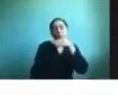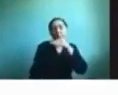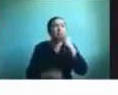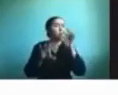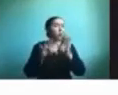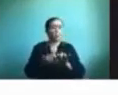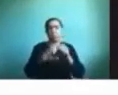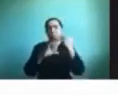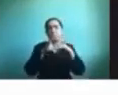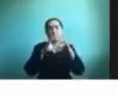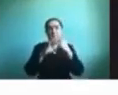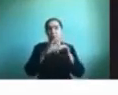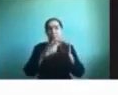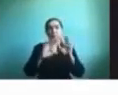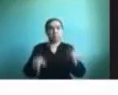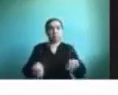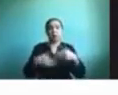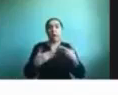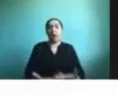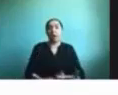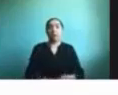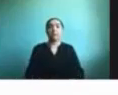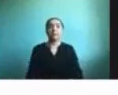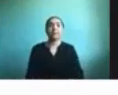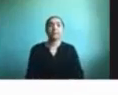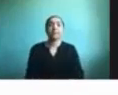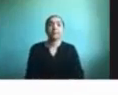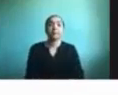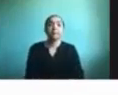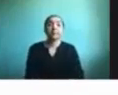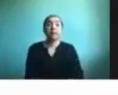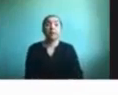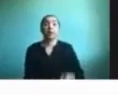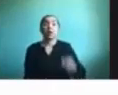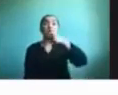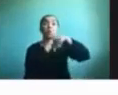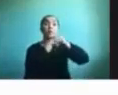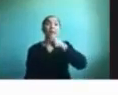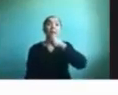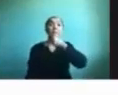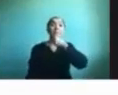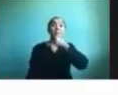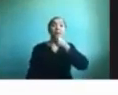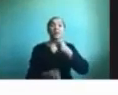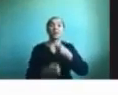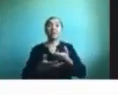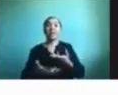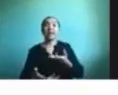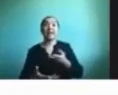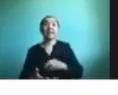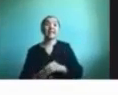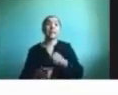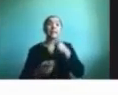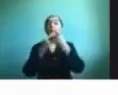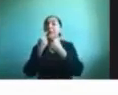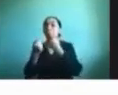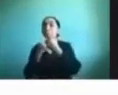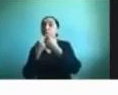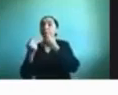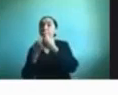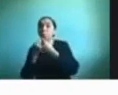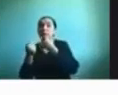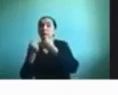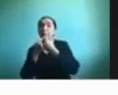comentar ahora nuestra periodista nos está recopilando todas las preguntas que han tenido durante el